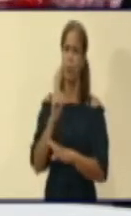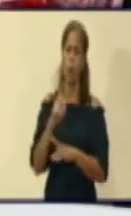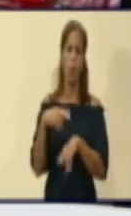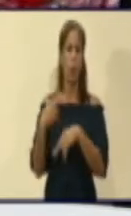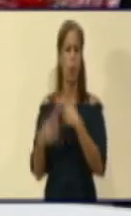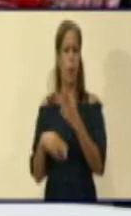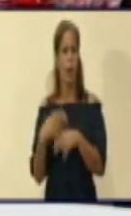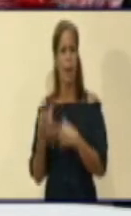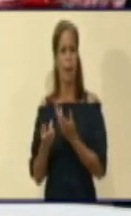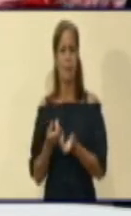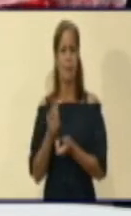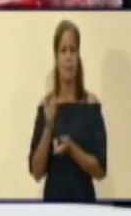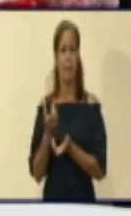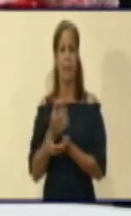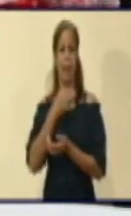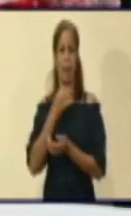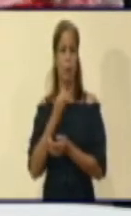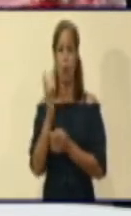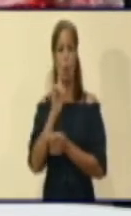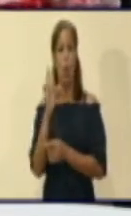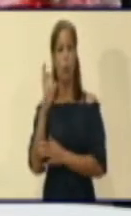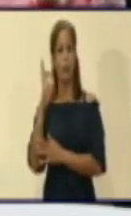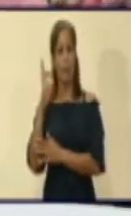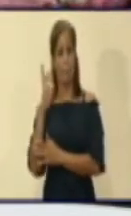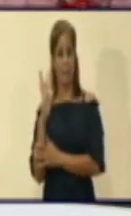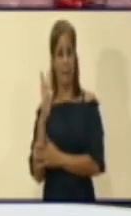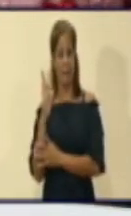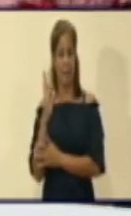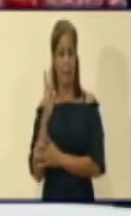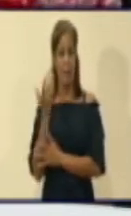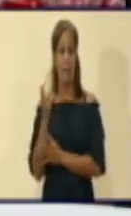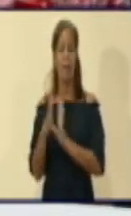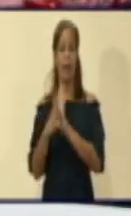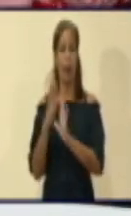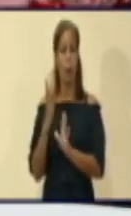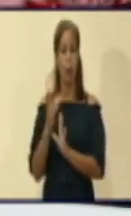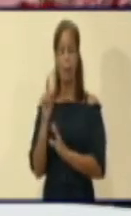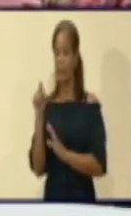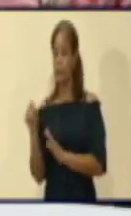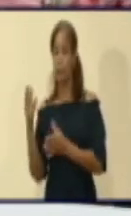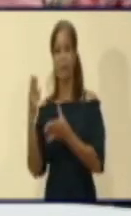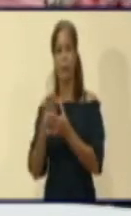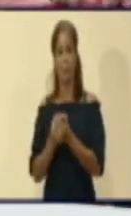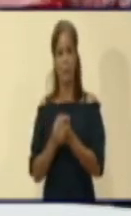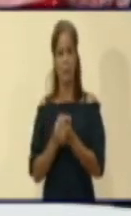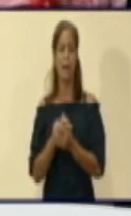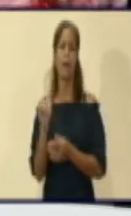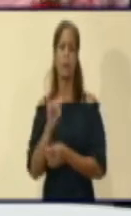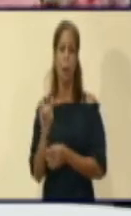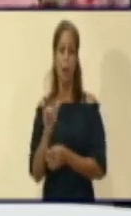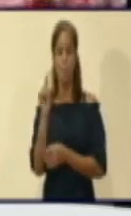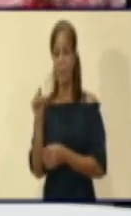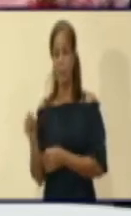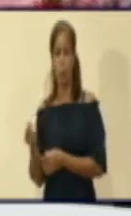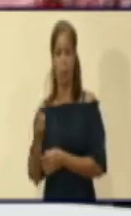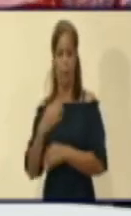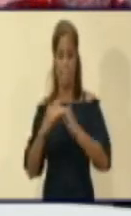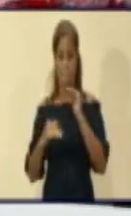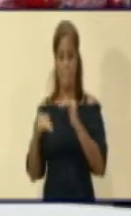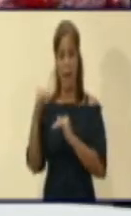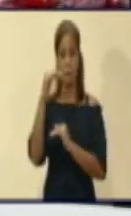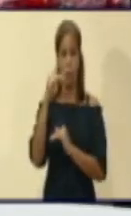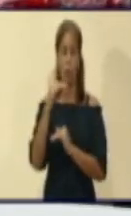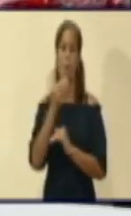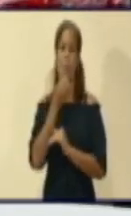vulnerable. Aquella persona que no tiene hoy un mensajero que le pueda buscar la canasta básica o cualquier